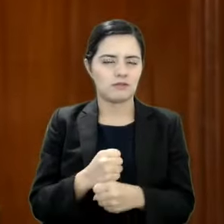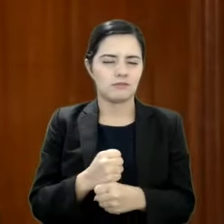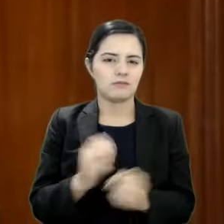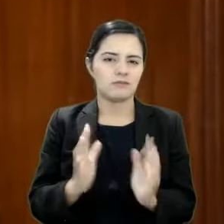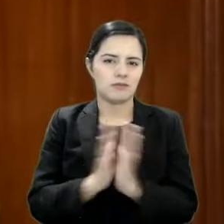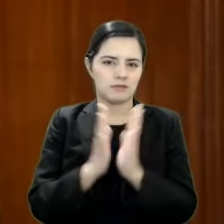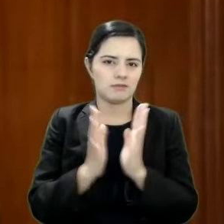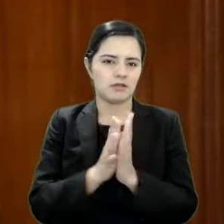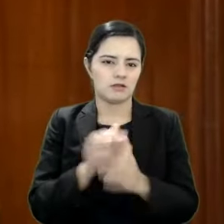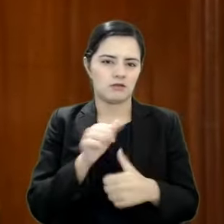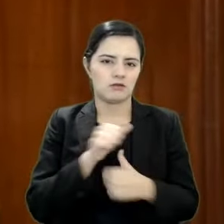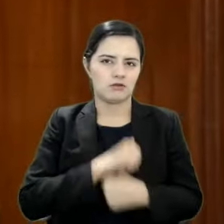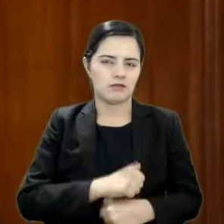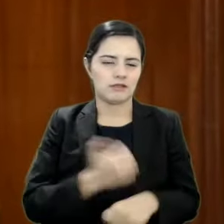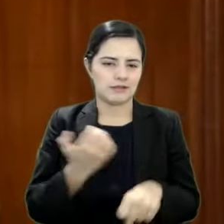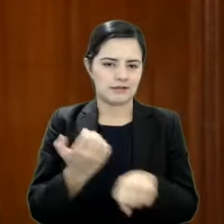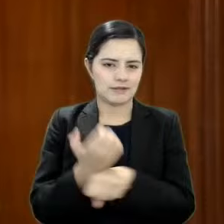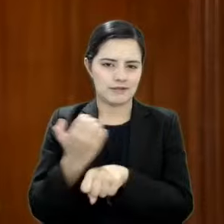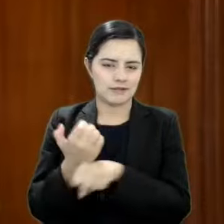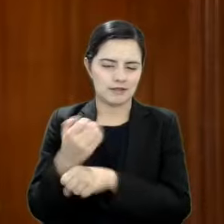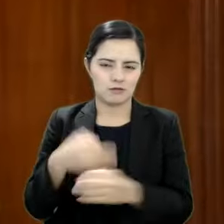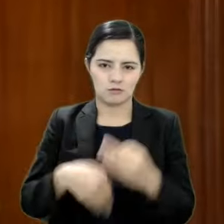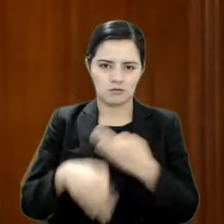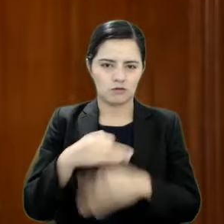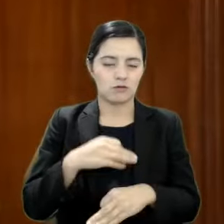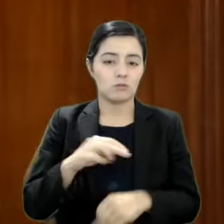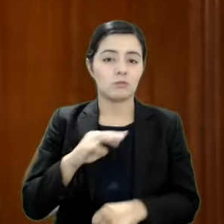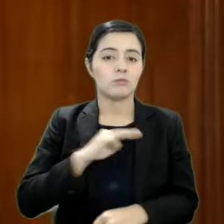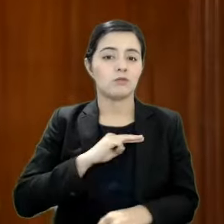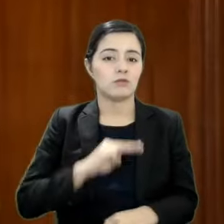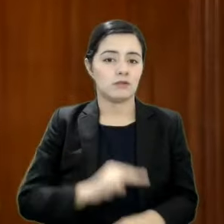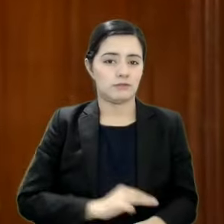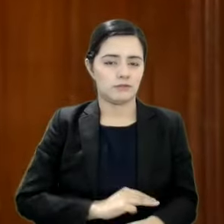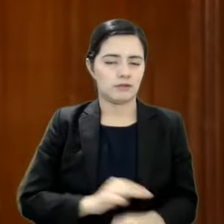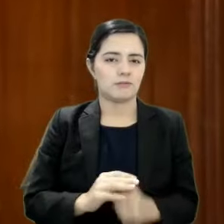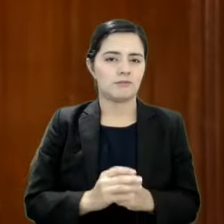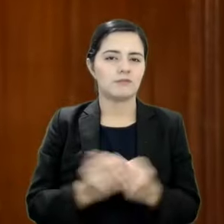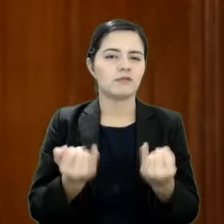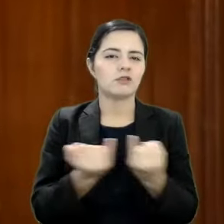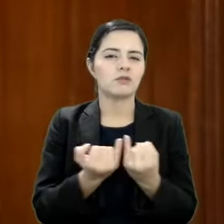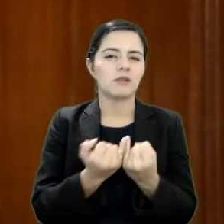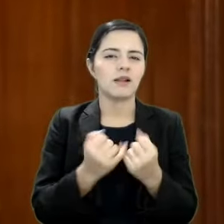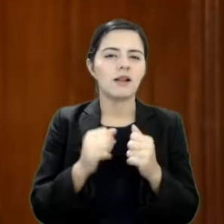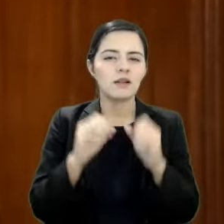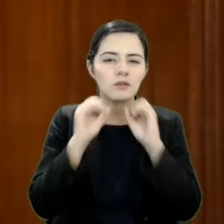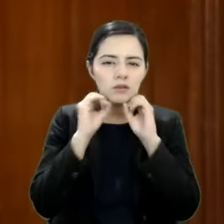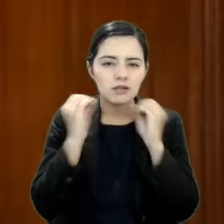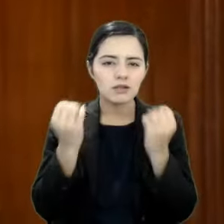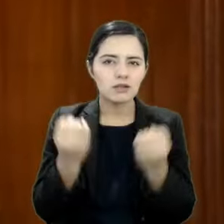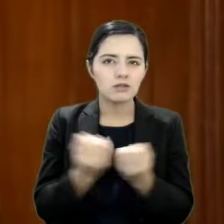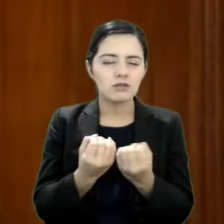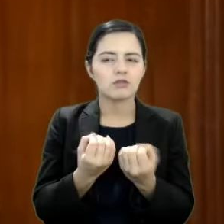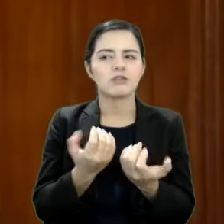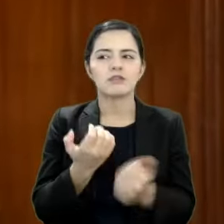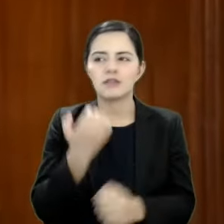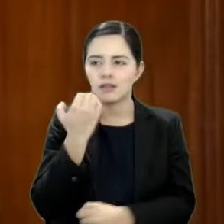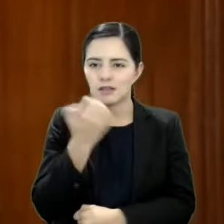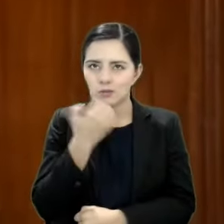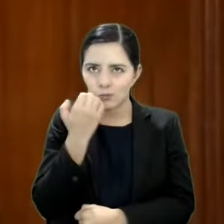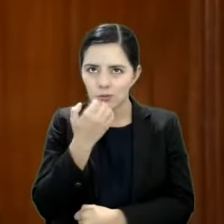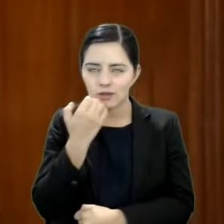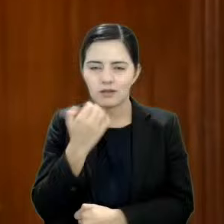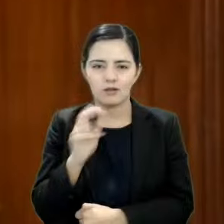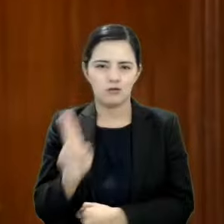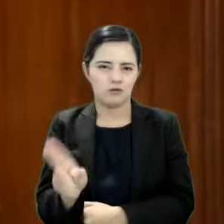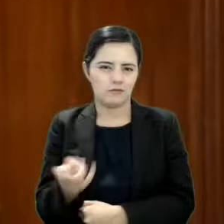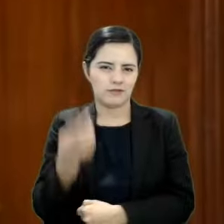y municipales, las organizaciones de la sociedad civil, la academia, la Universidad Autónoma del Estado